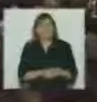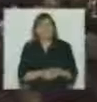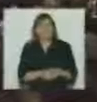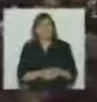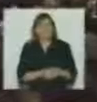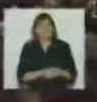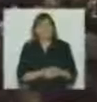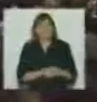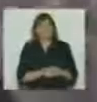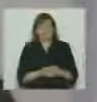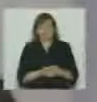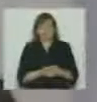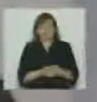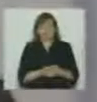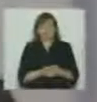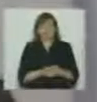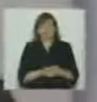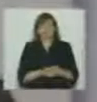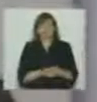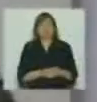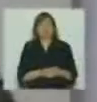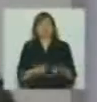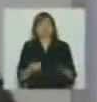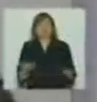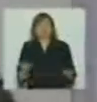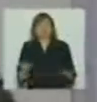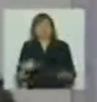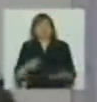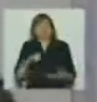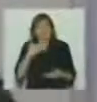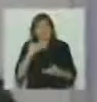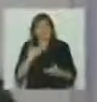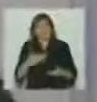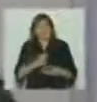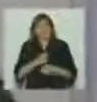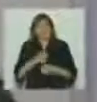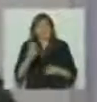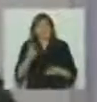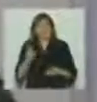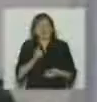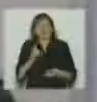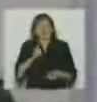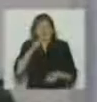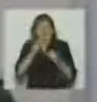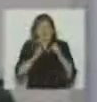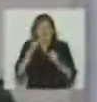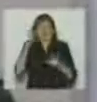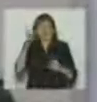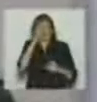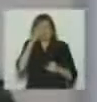quiero acompañar una cosa tan simple y tan sencilla que creo que no necesito de psicólogos ni de médicos